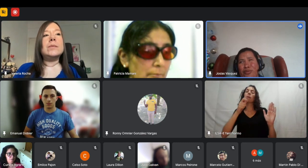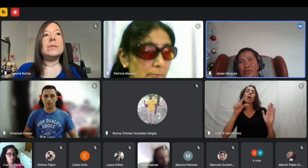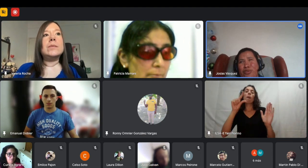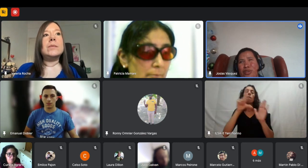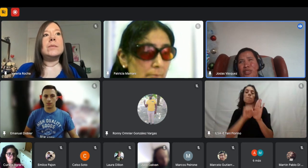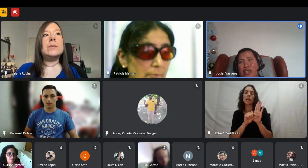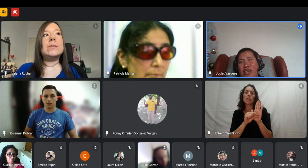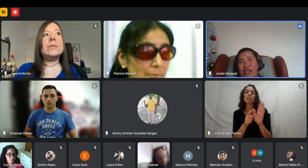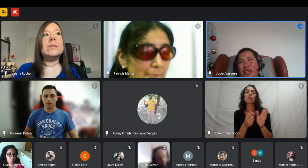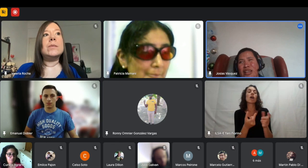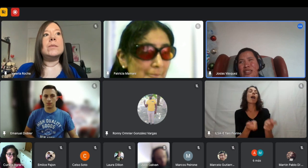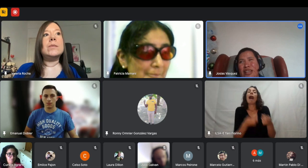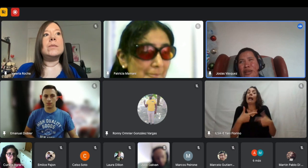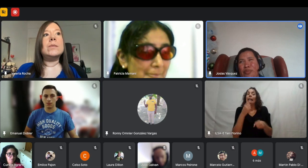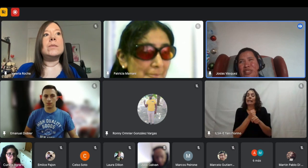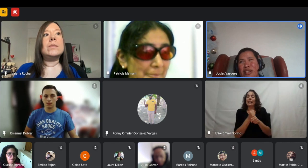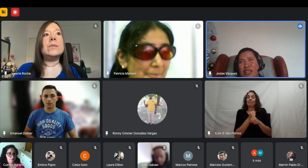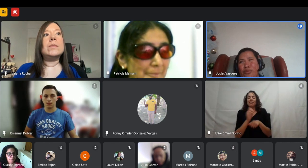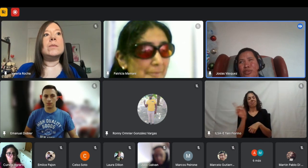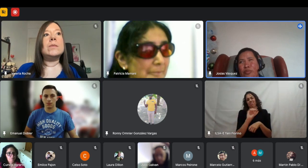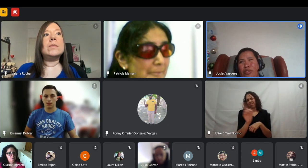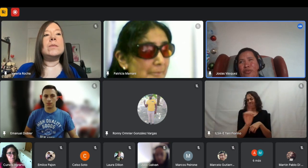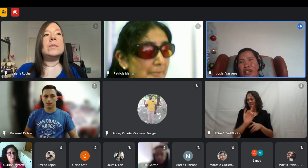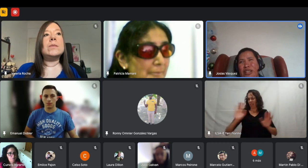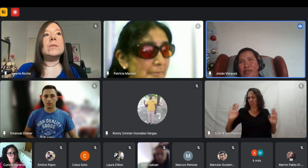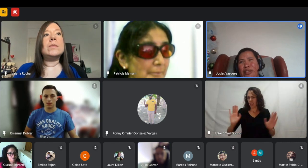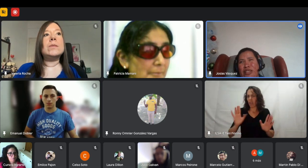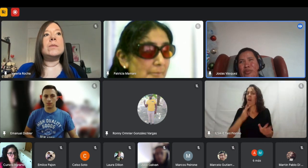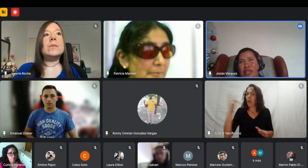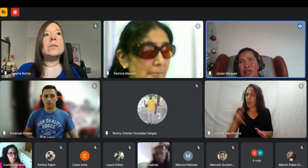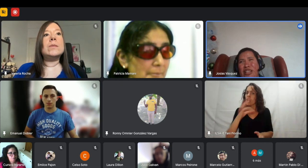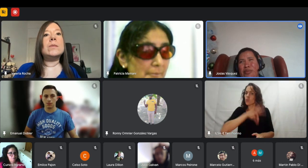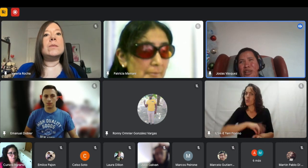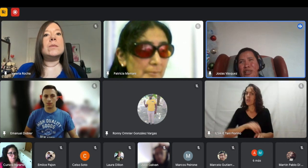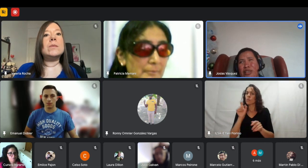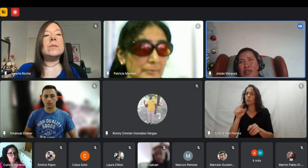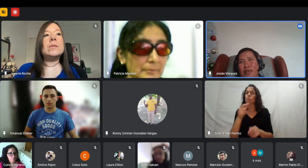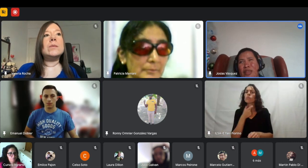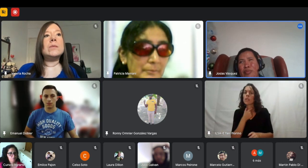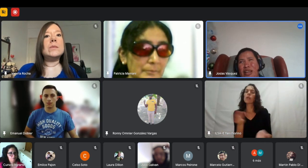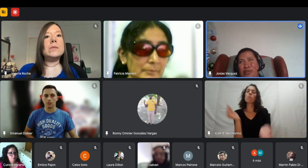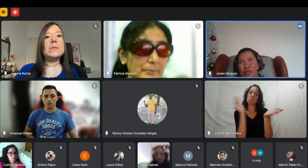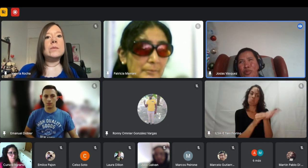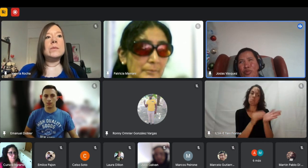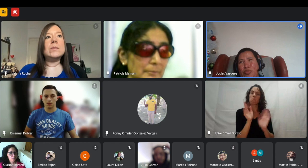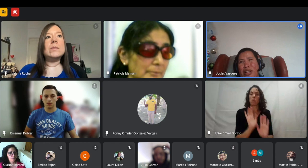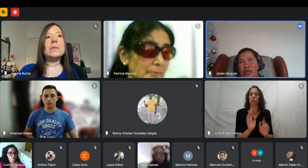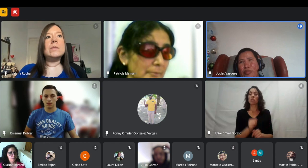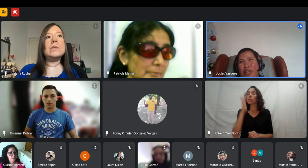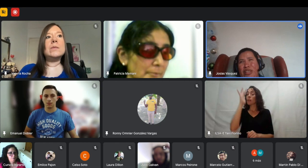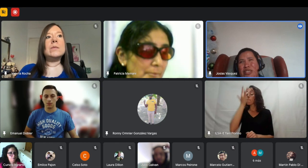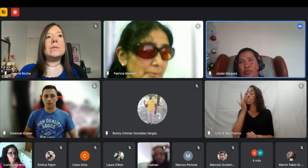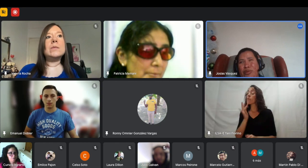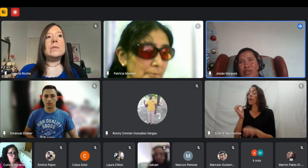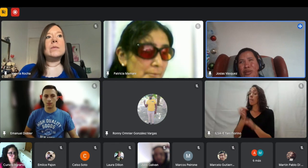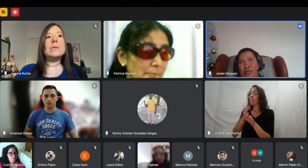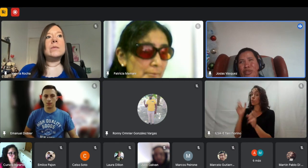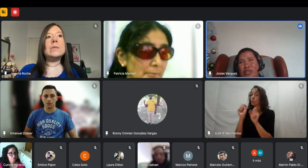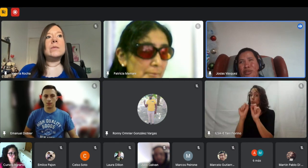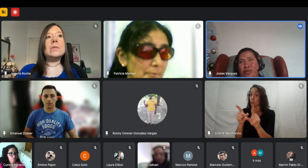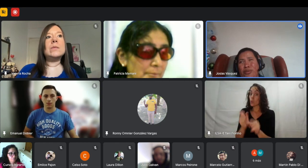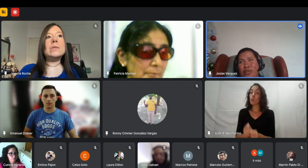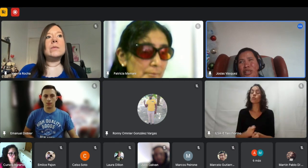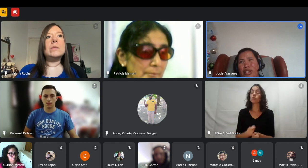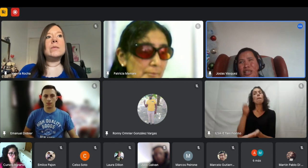trabajo o eso no funciona así si a la empresa les gusta el perfil les van a llevar y les van a decir mira no te podemos pagar lo que pediste pero